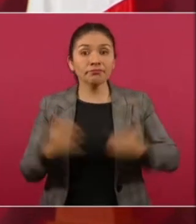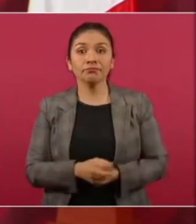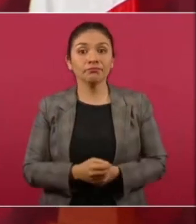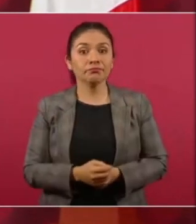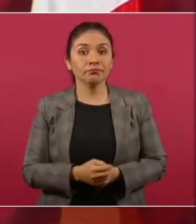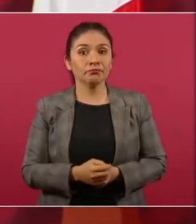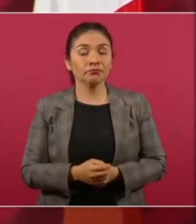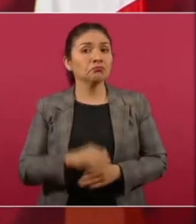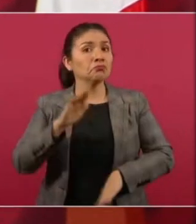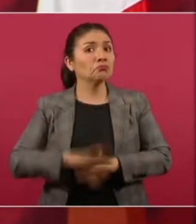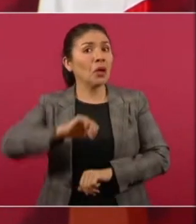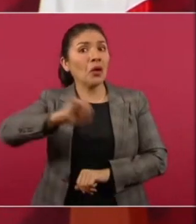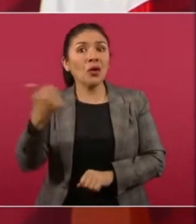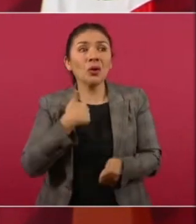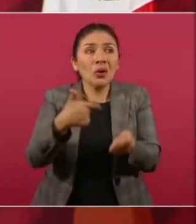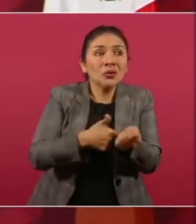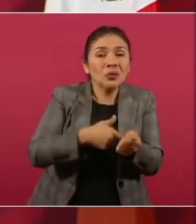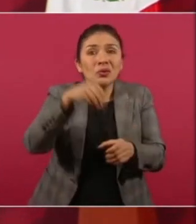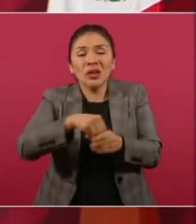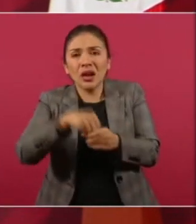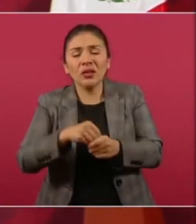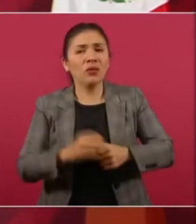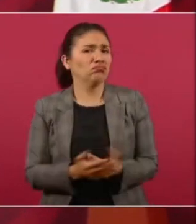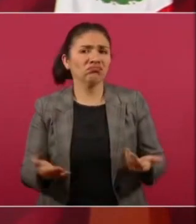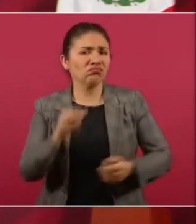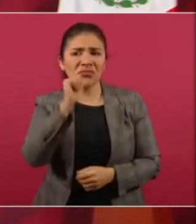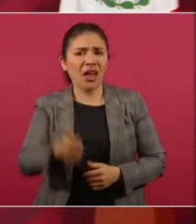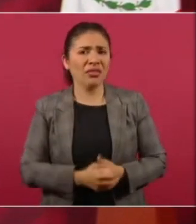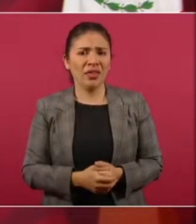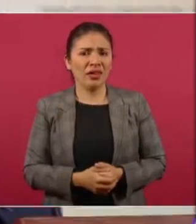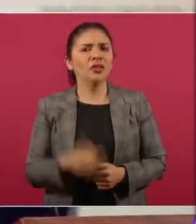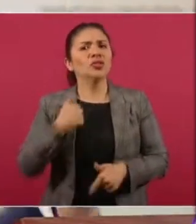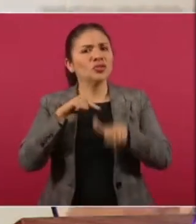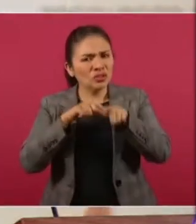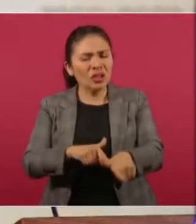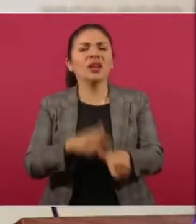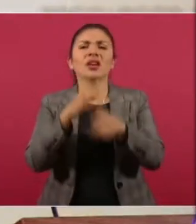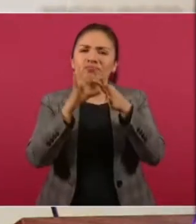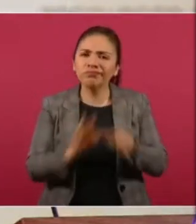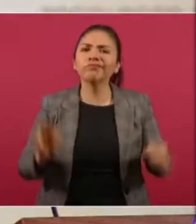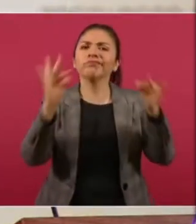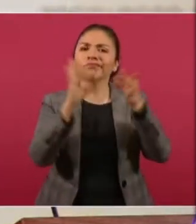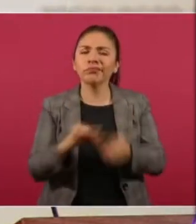no tenemos nada que ocultar. Entonces, a atender. Entonces, vamos a seguir informando.